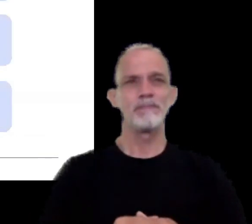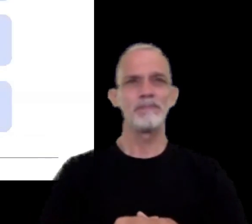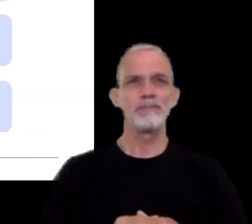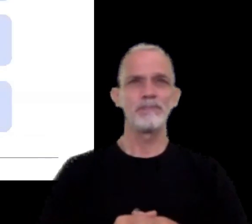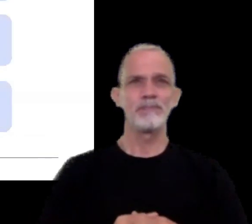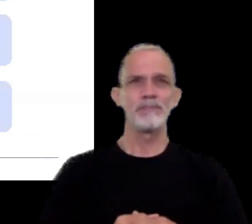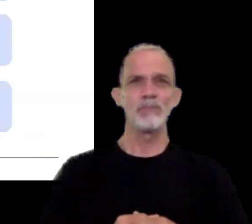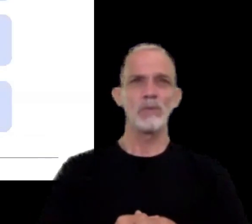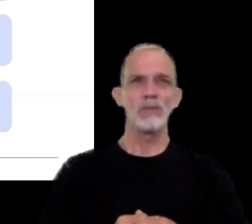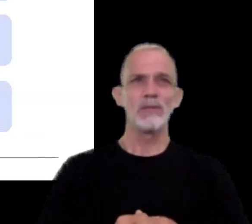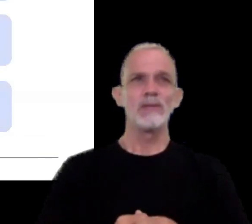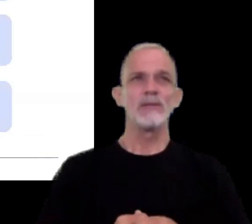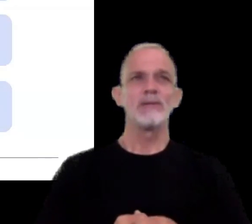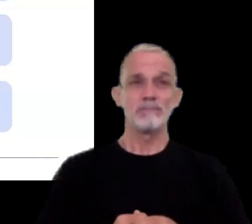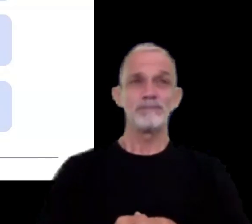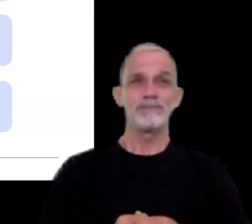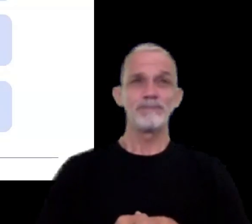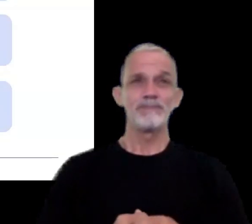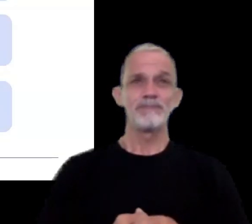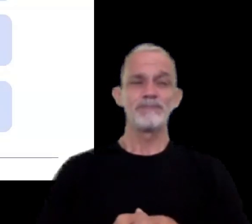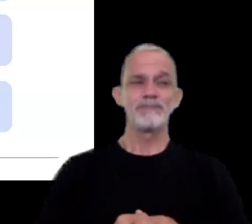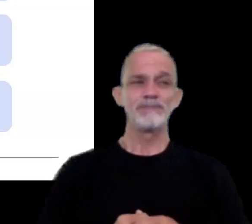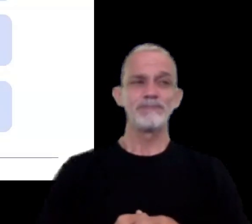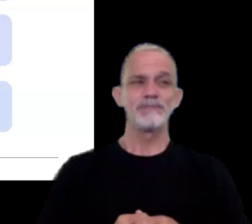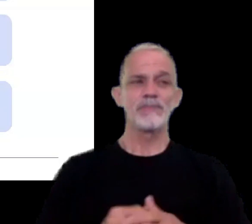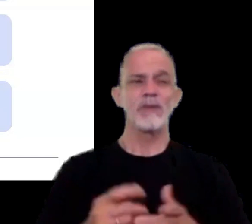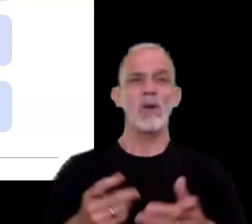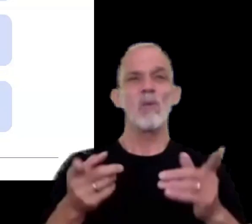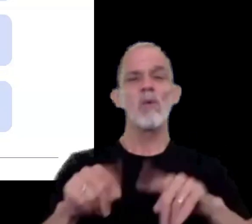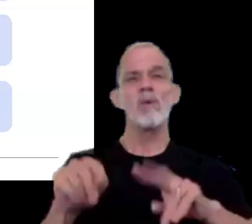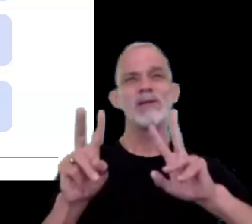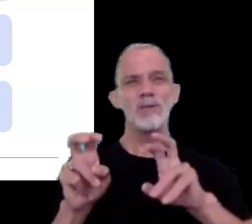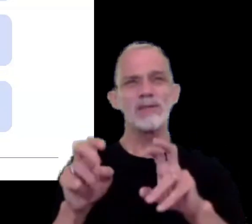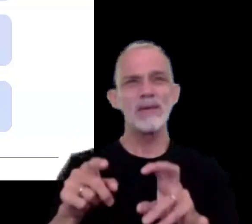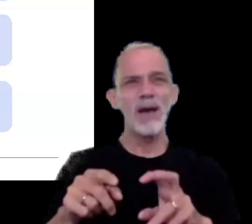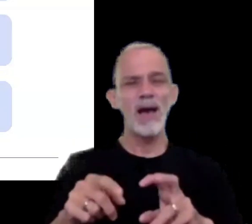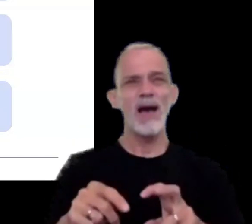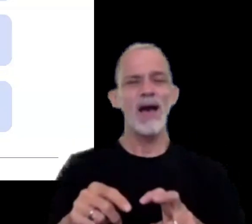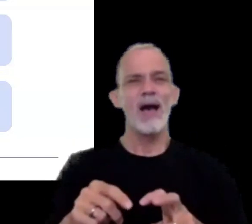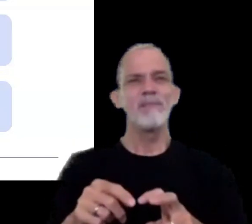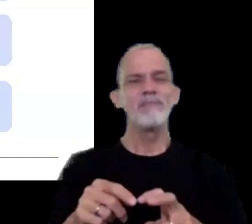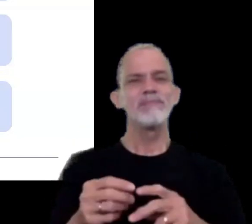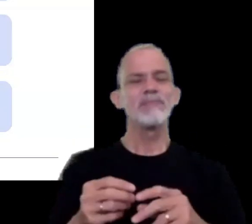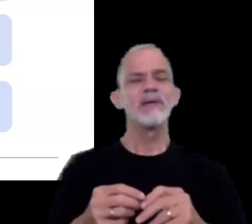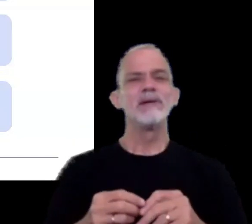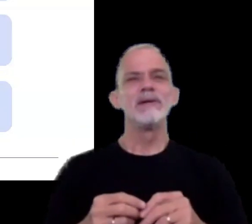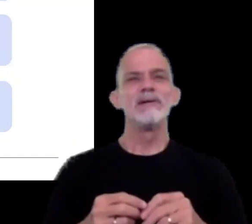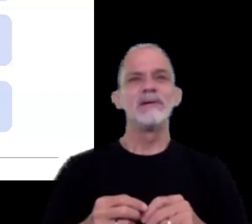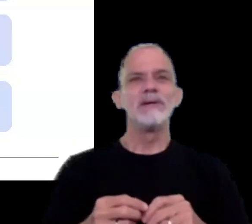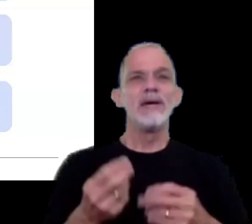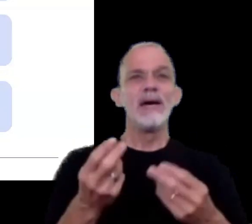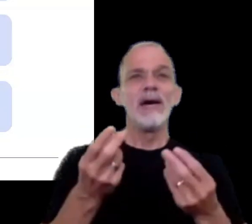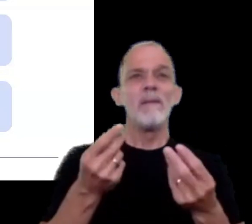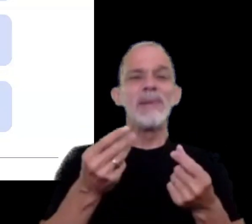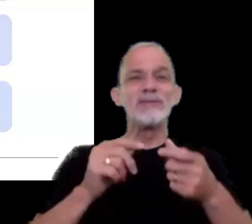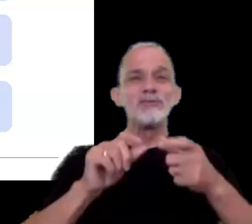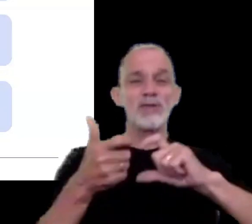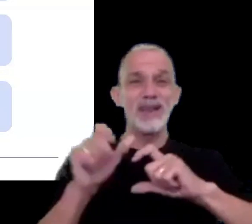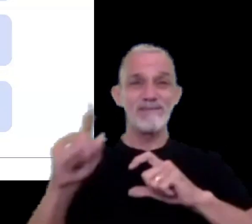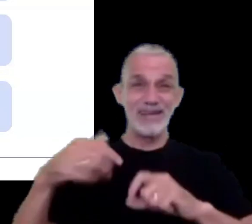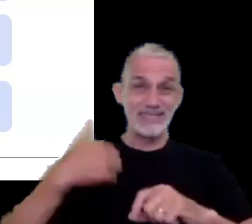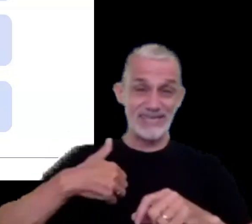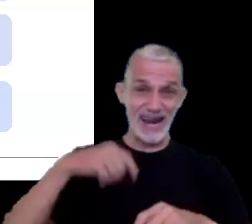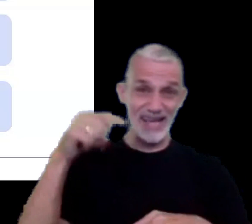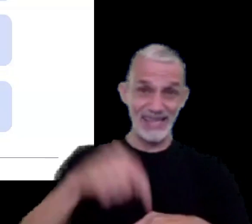bien con lo cual volviendo al alcance de precio de transferencia en Argentina